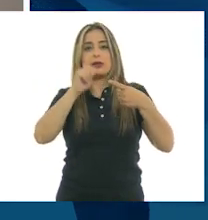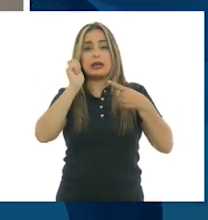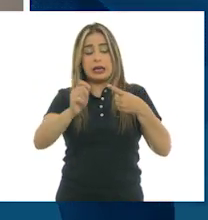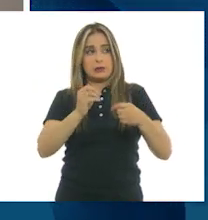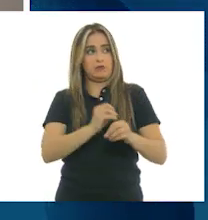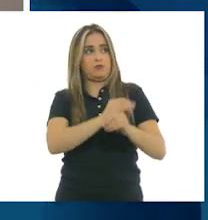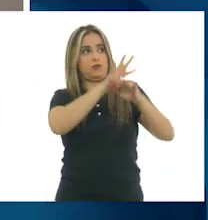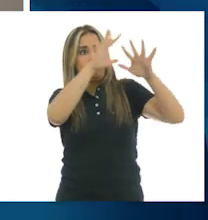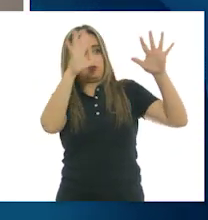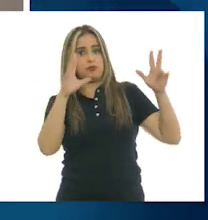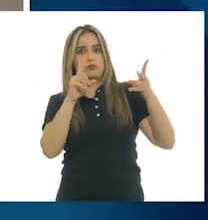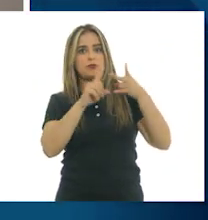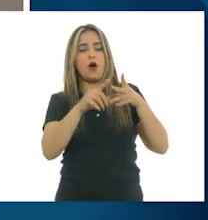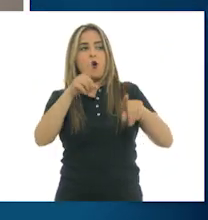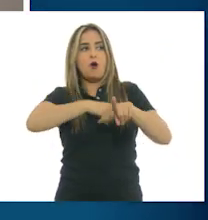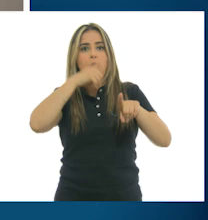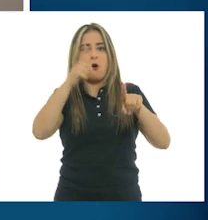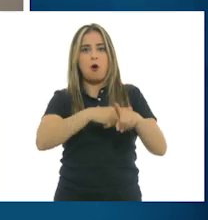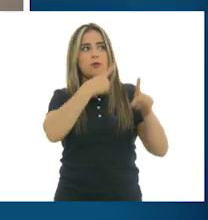y el contraste.